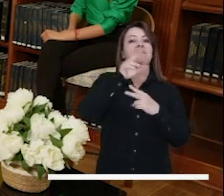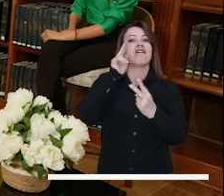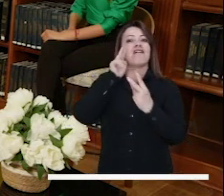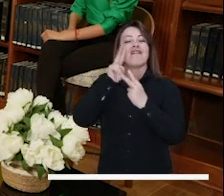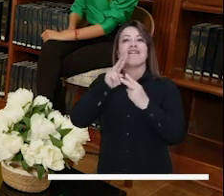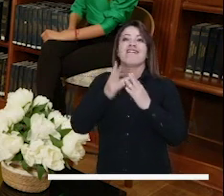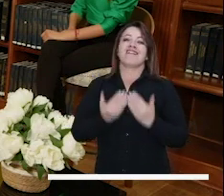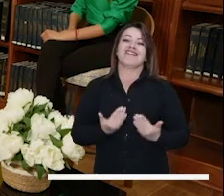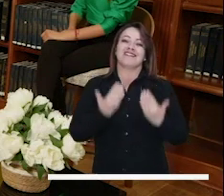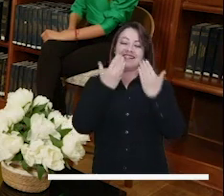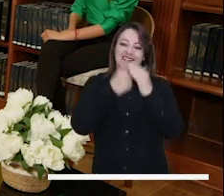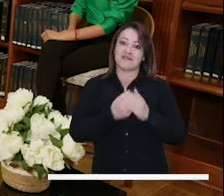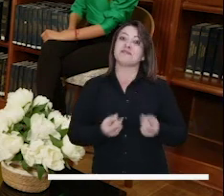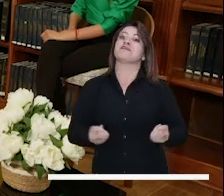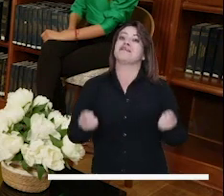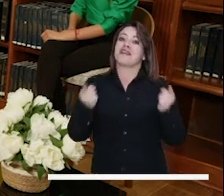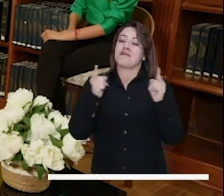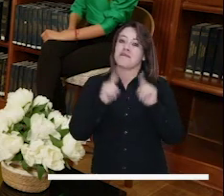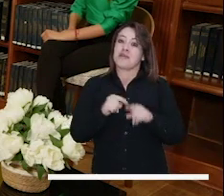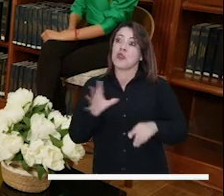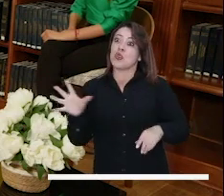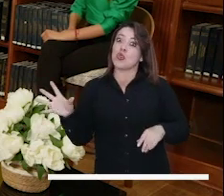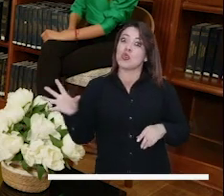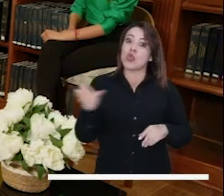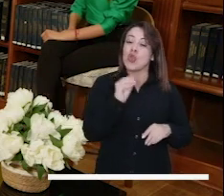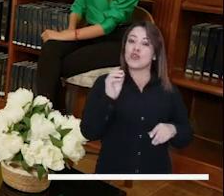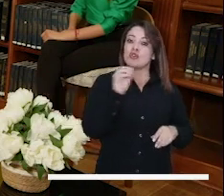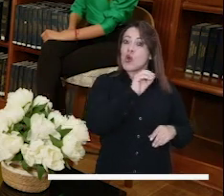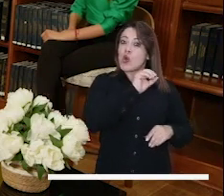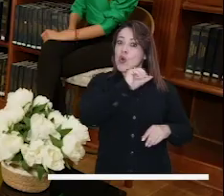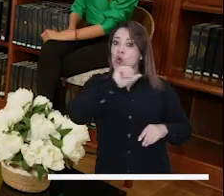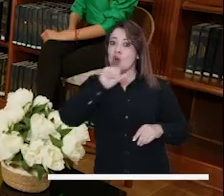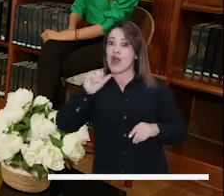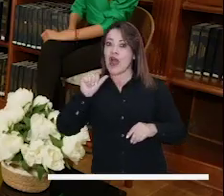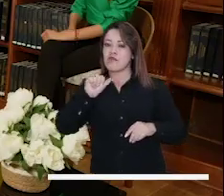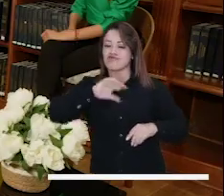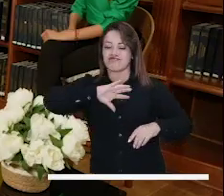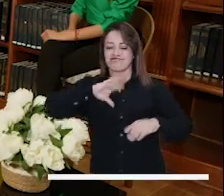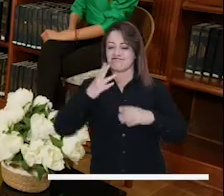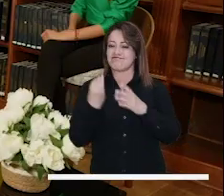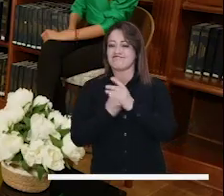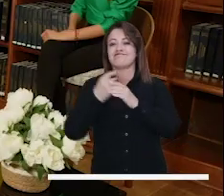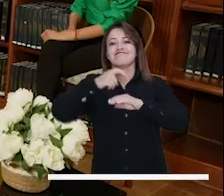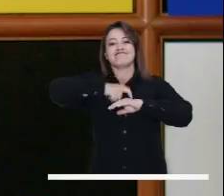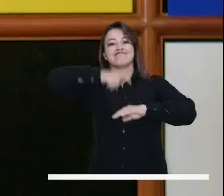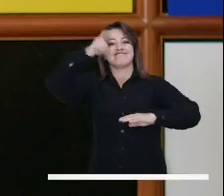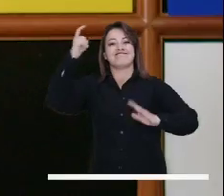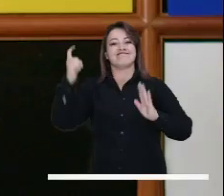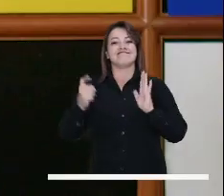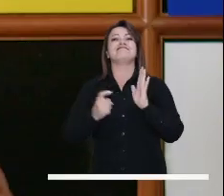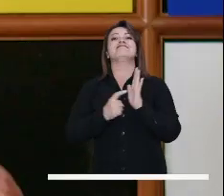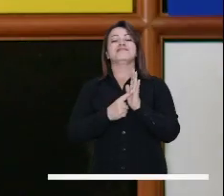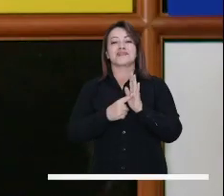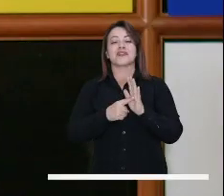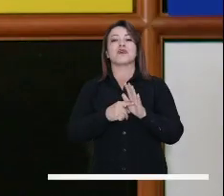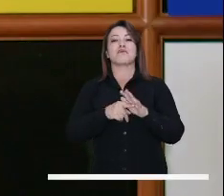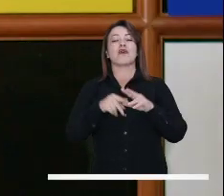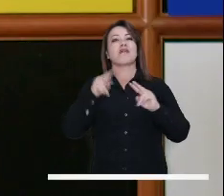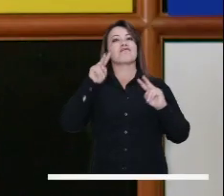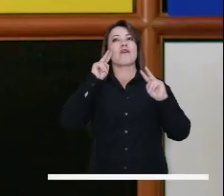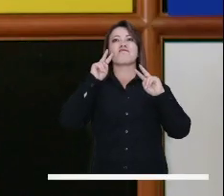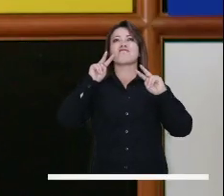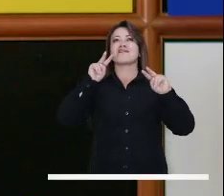historia, sino que puedan todos y todas, con inclusión total, disfrutar de estas